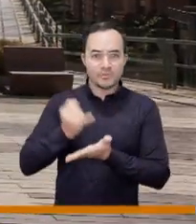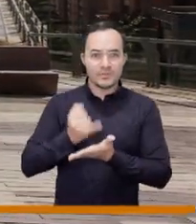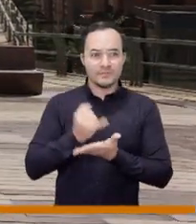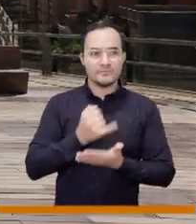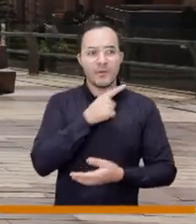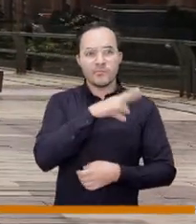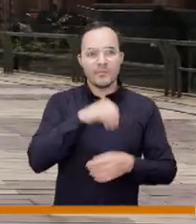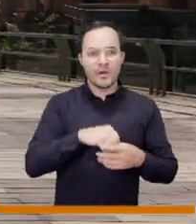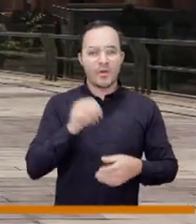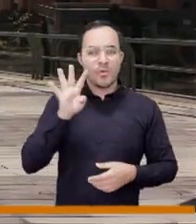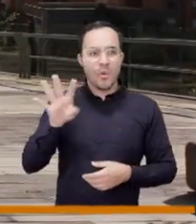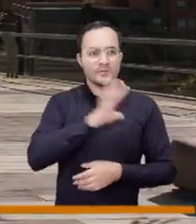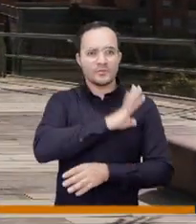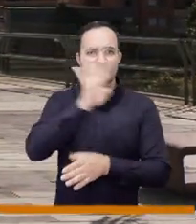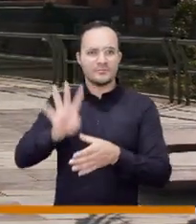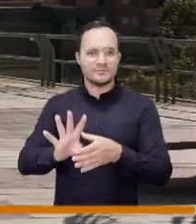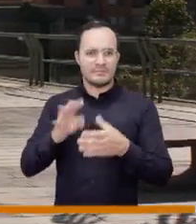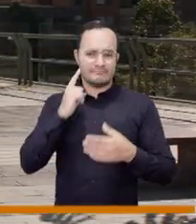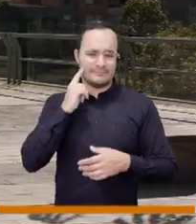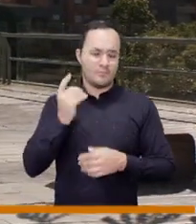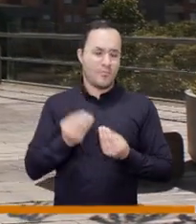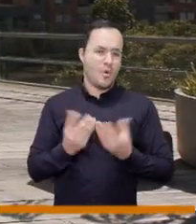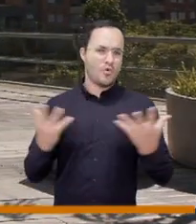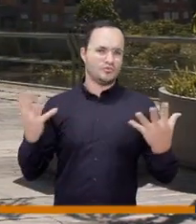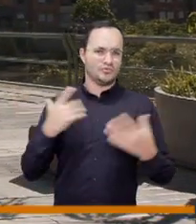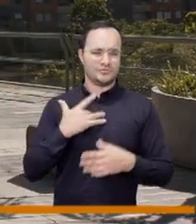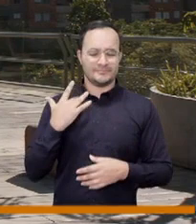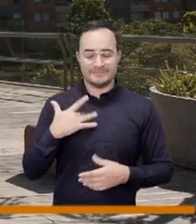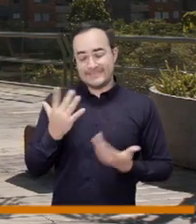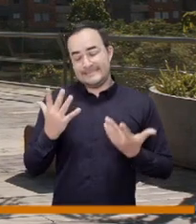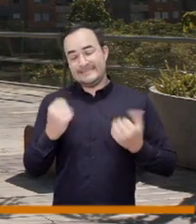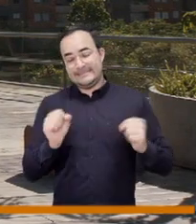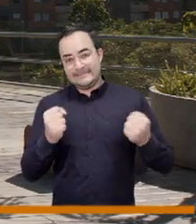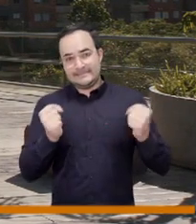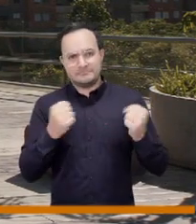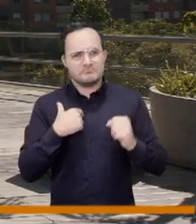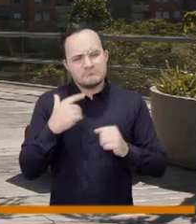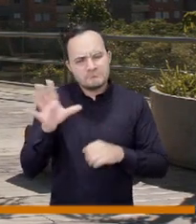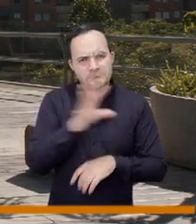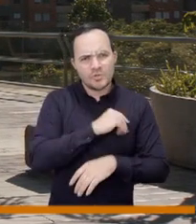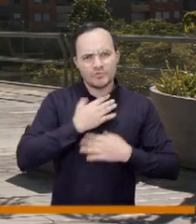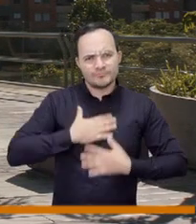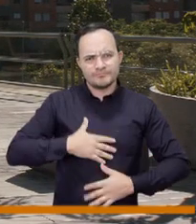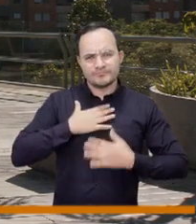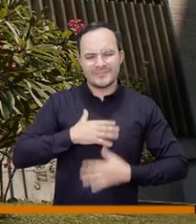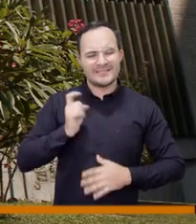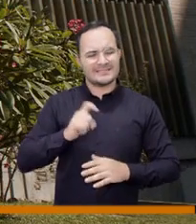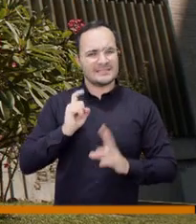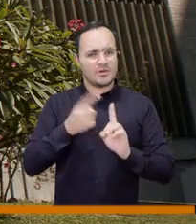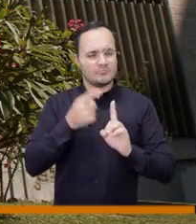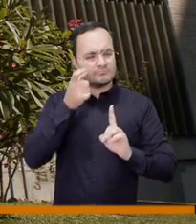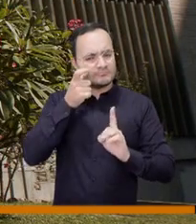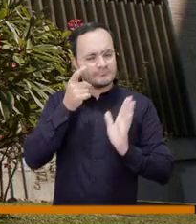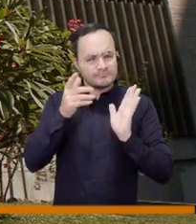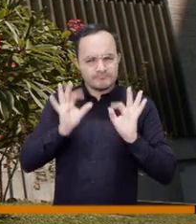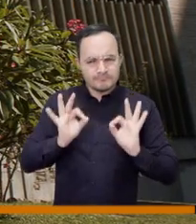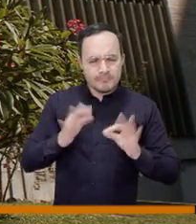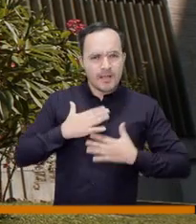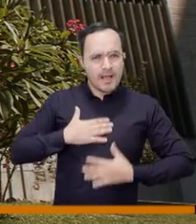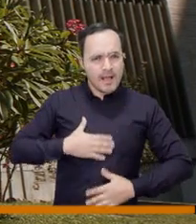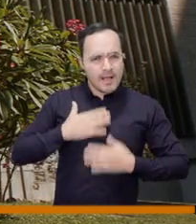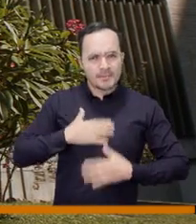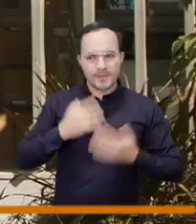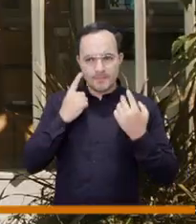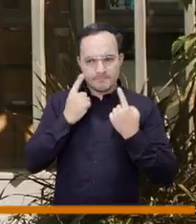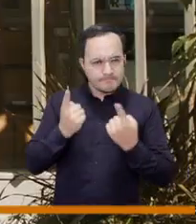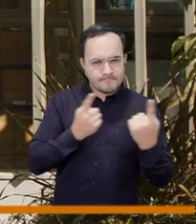4 de 7 personas en la junta directiva y toma decisiones en mayoría pero si es una invitación a todos a la calma a revisarlo ya que cuidemos el